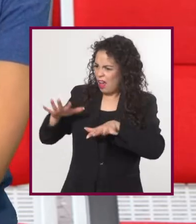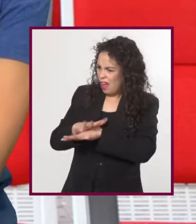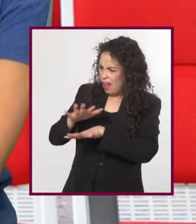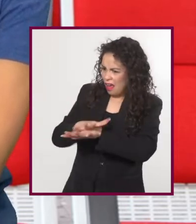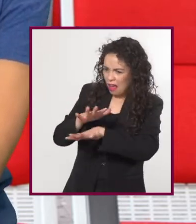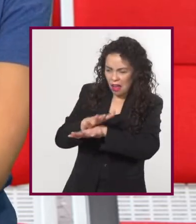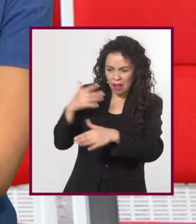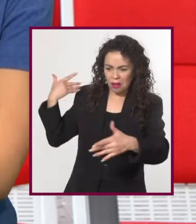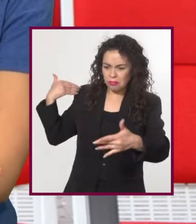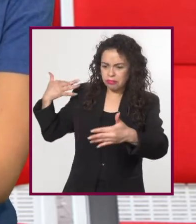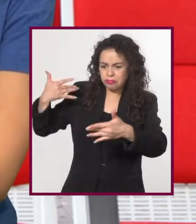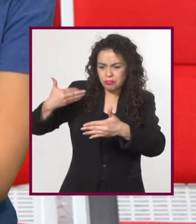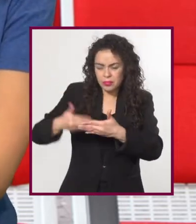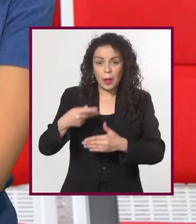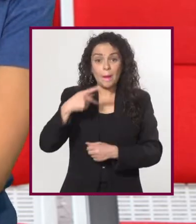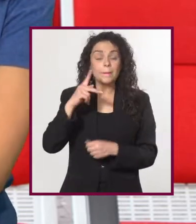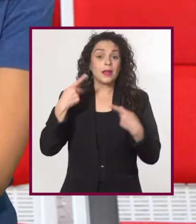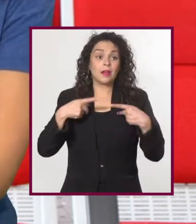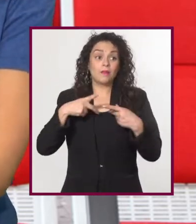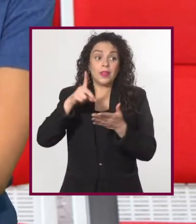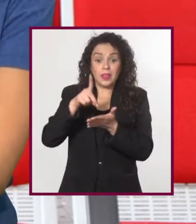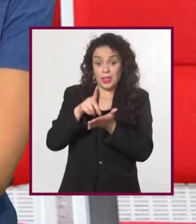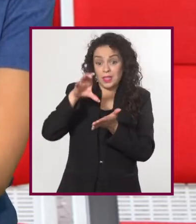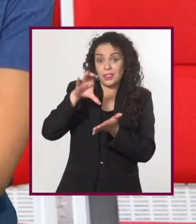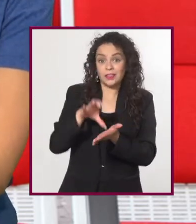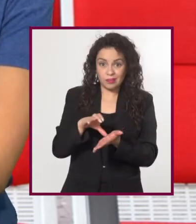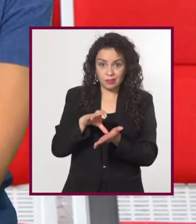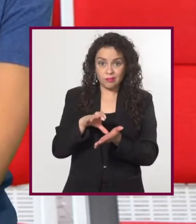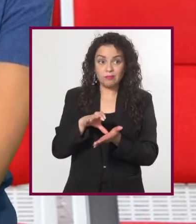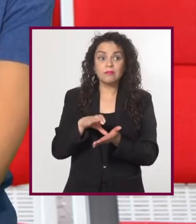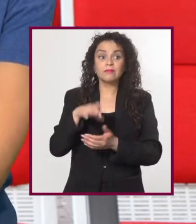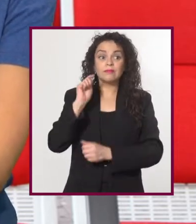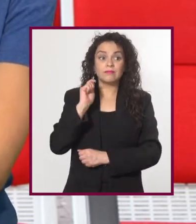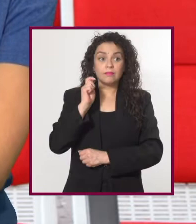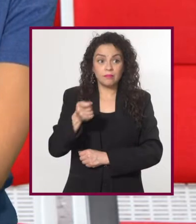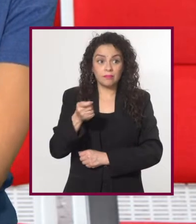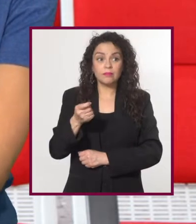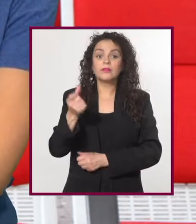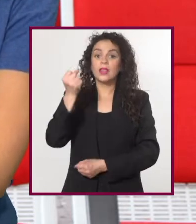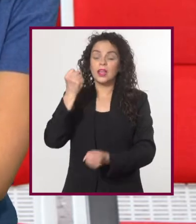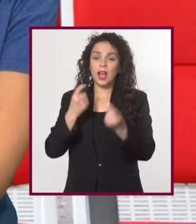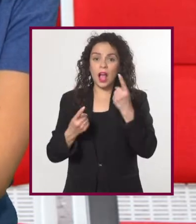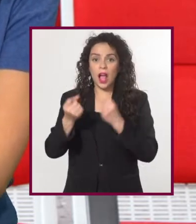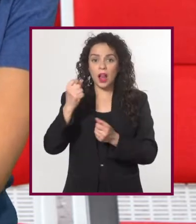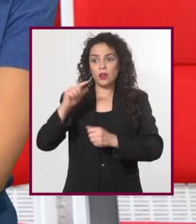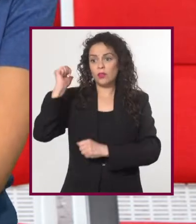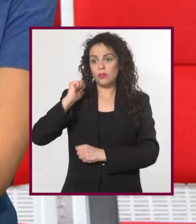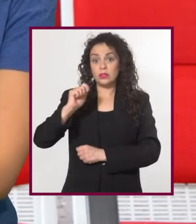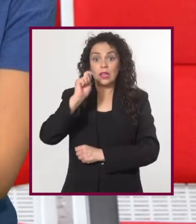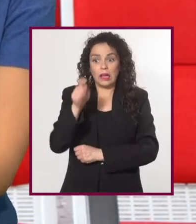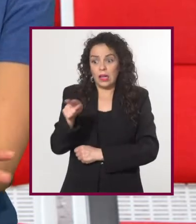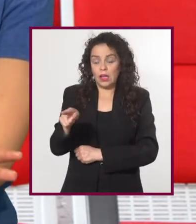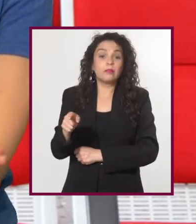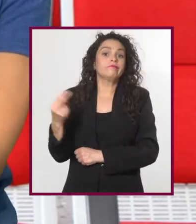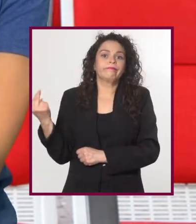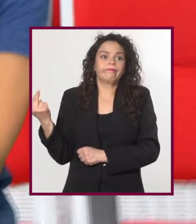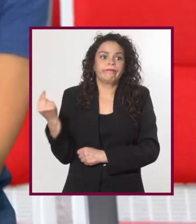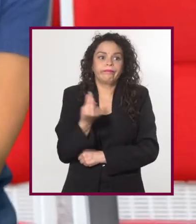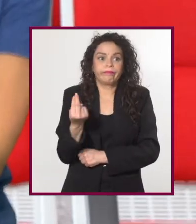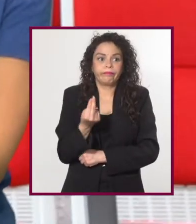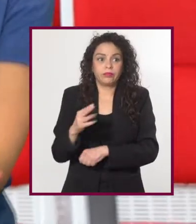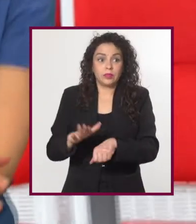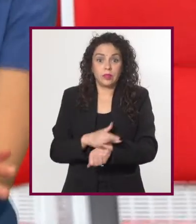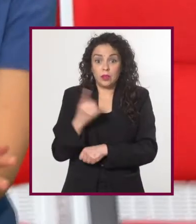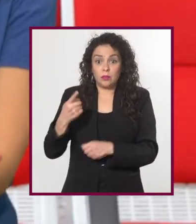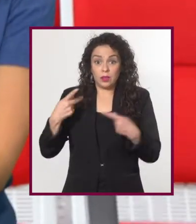el paso del tiempo, de cualquier manera, las personas con discapacidad fueron vistas durante algunos siglos como entes prescindibles,